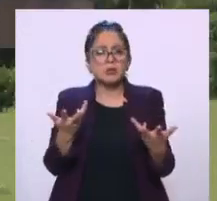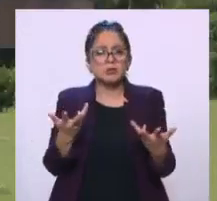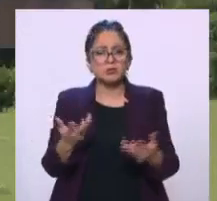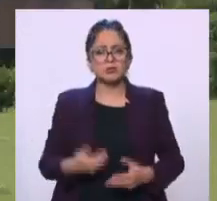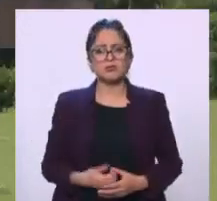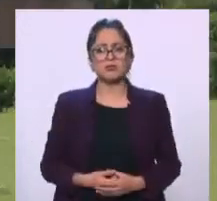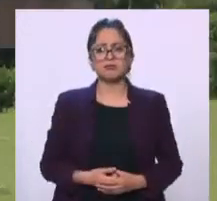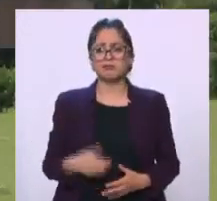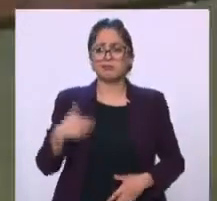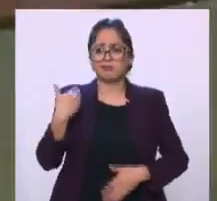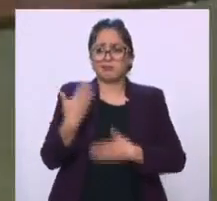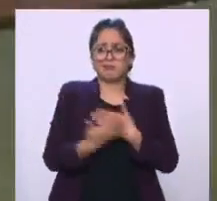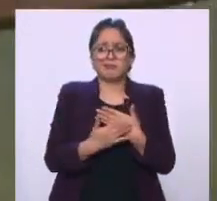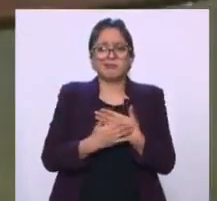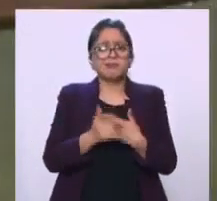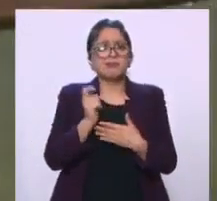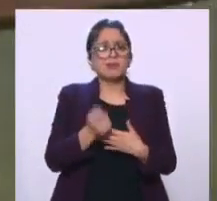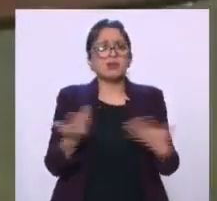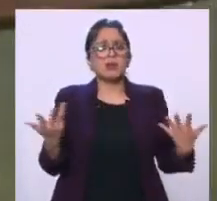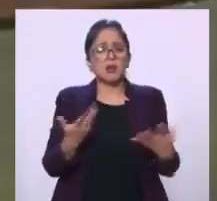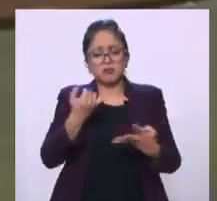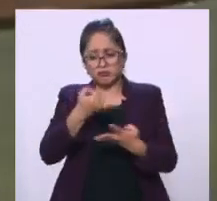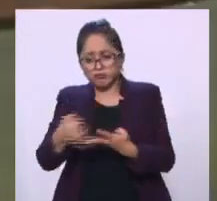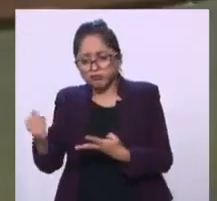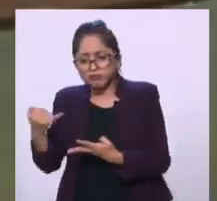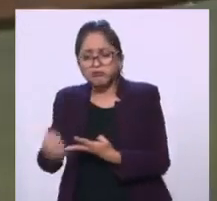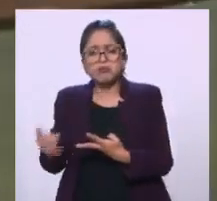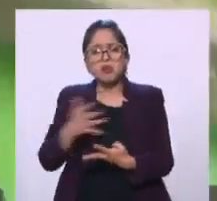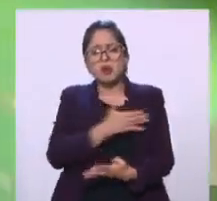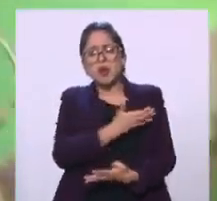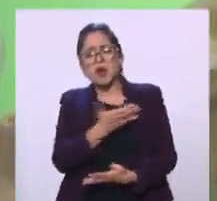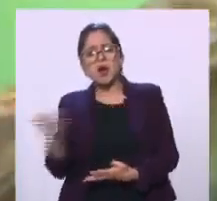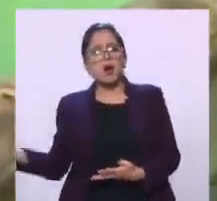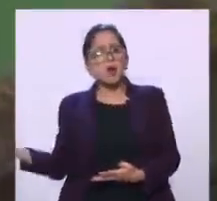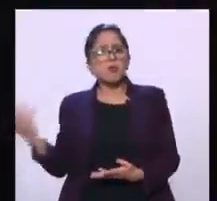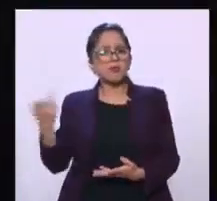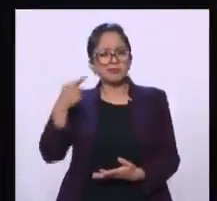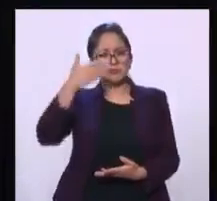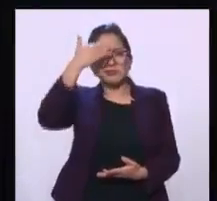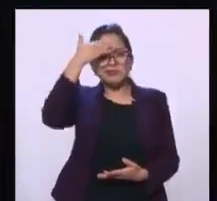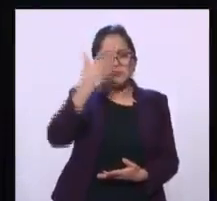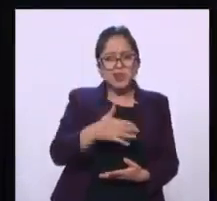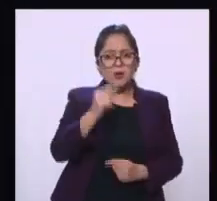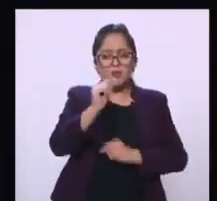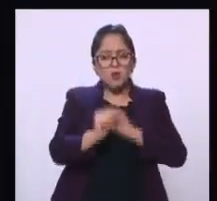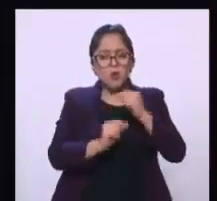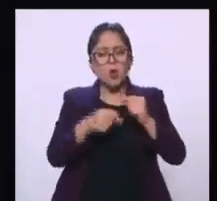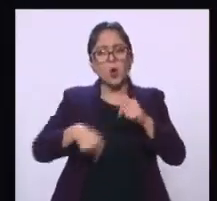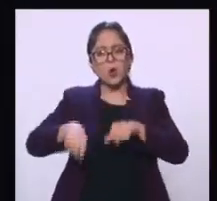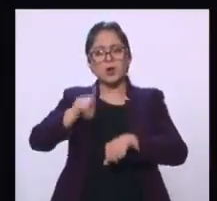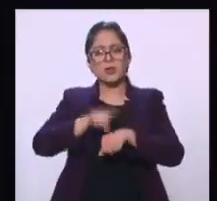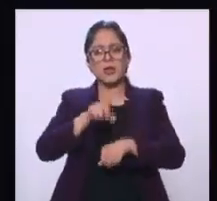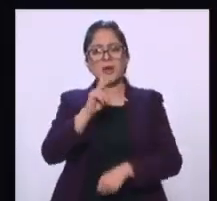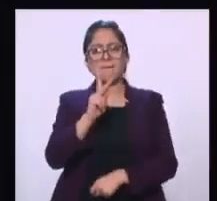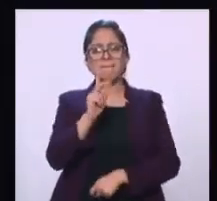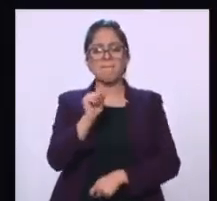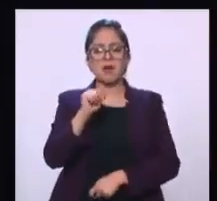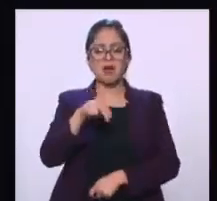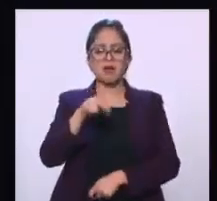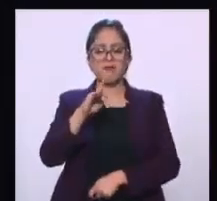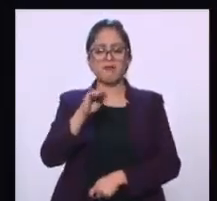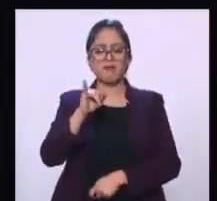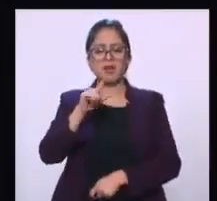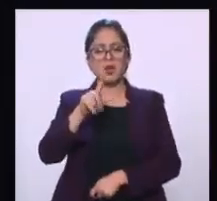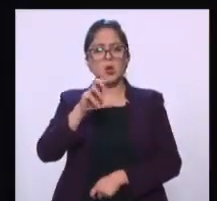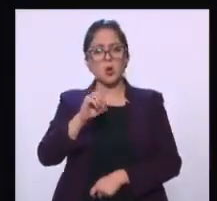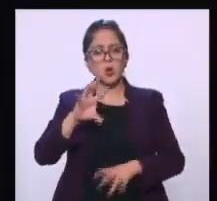¿Hacia dónde debería de caminar la agricultura en el país? Después de ver de dónde venimos, de eso vamos a hablar hoy con Pánfilo Hernández Ortiz,